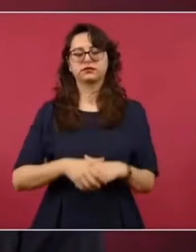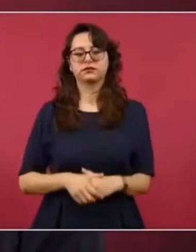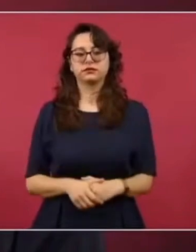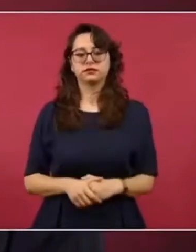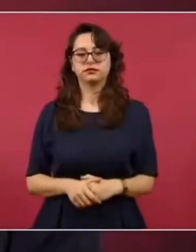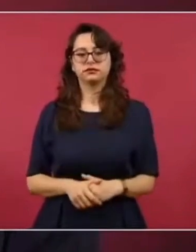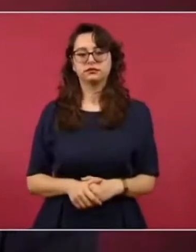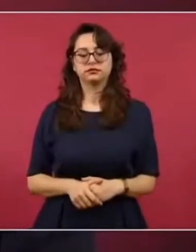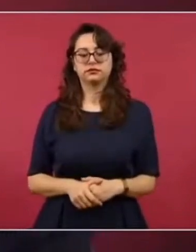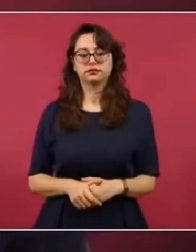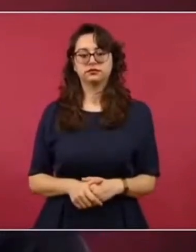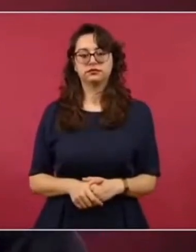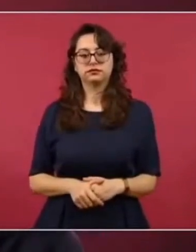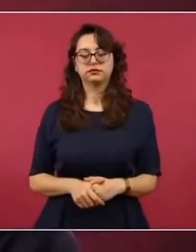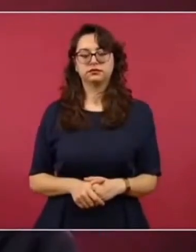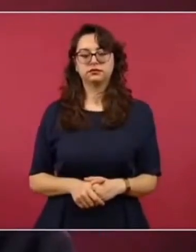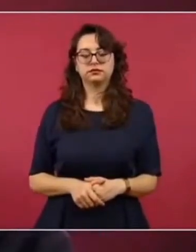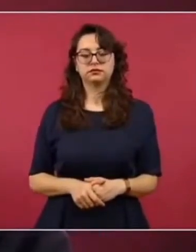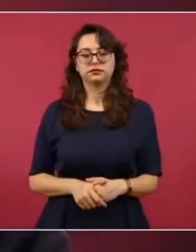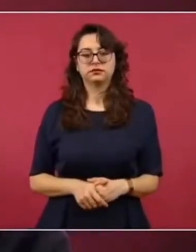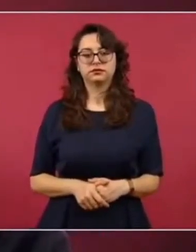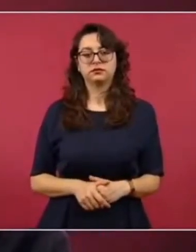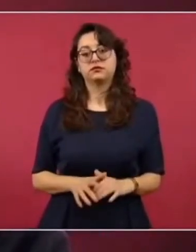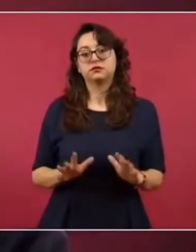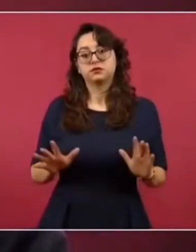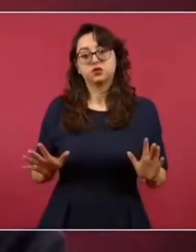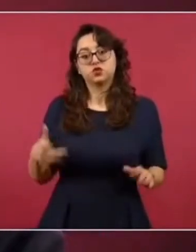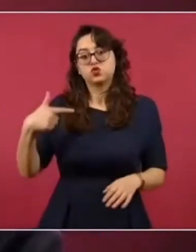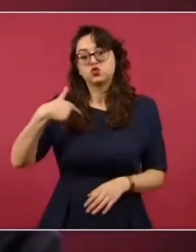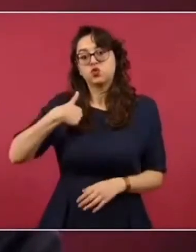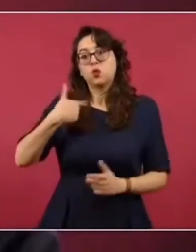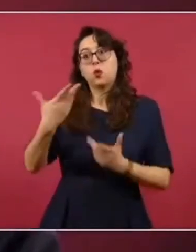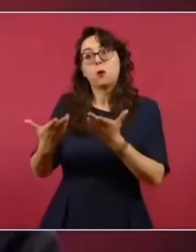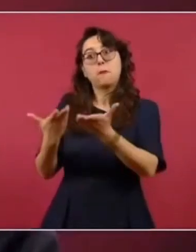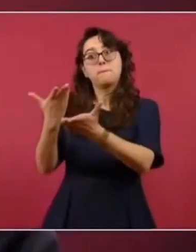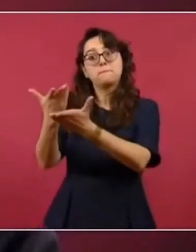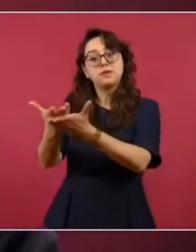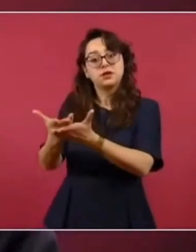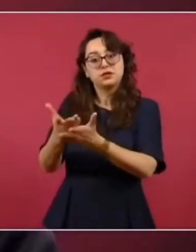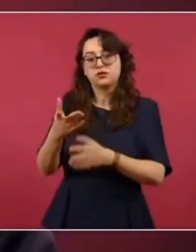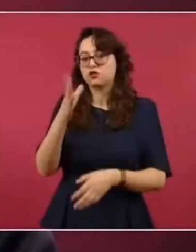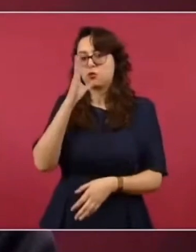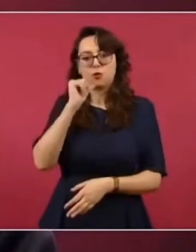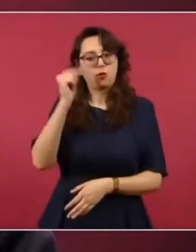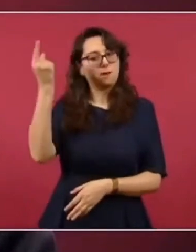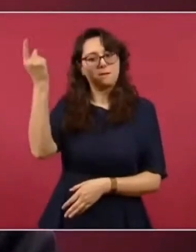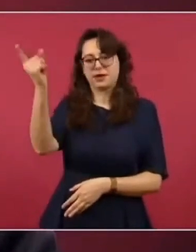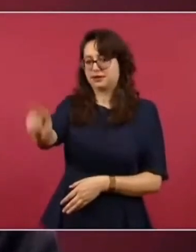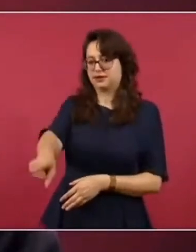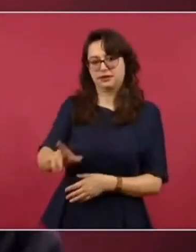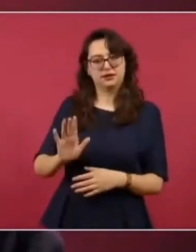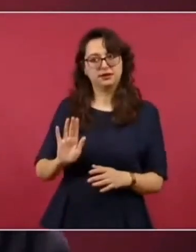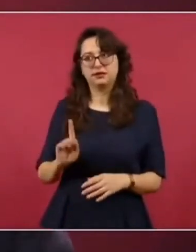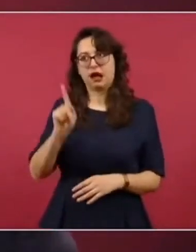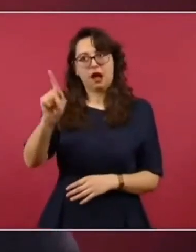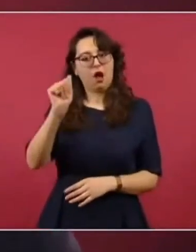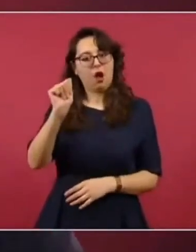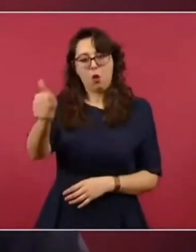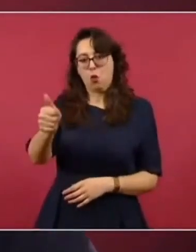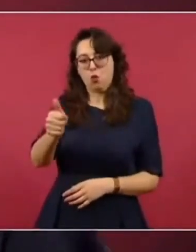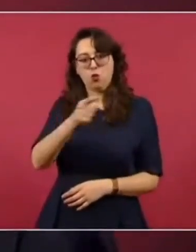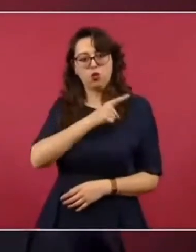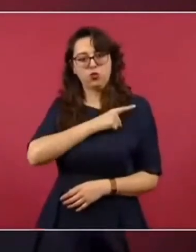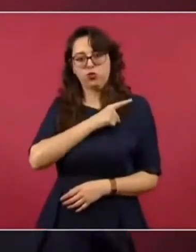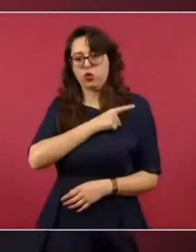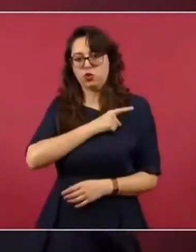desde luego respetuoso de su independencia, de su autonomía, pero es